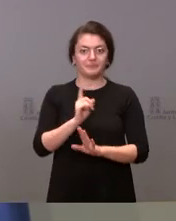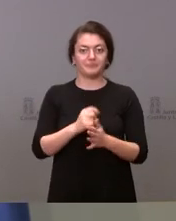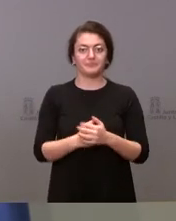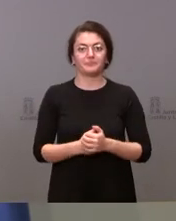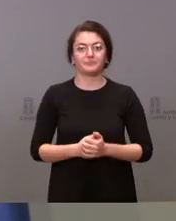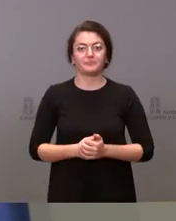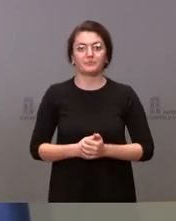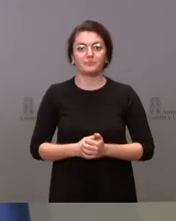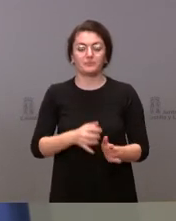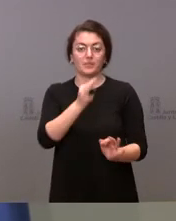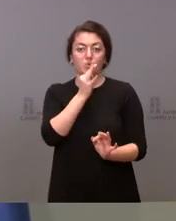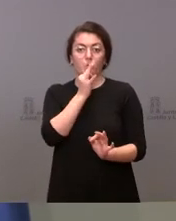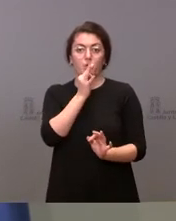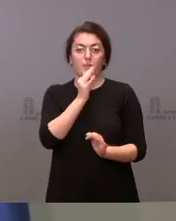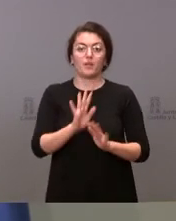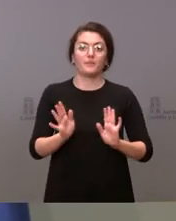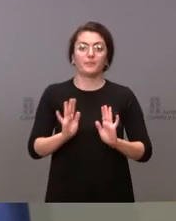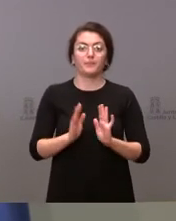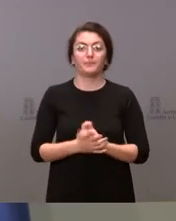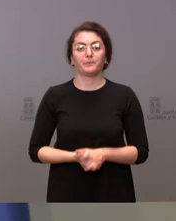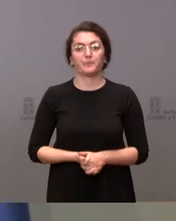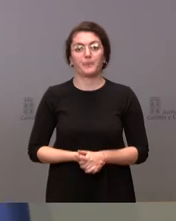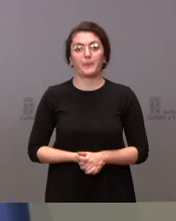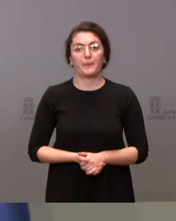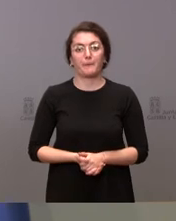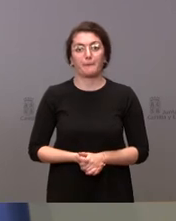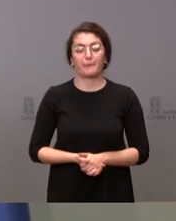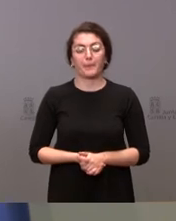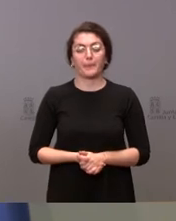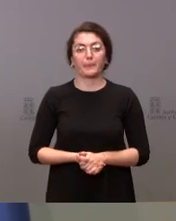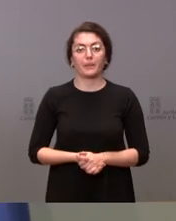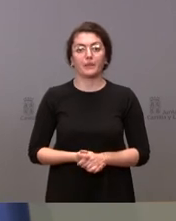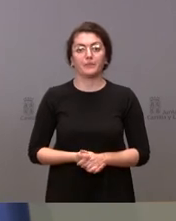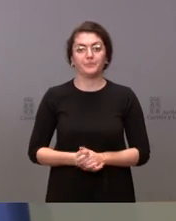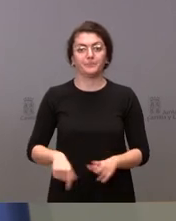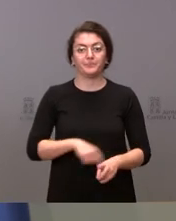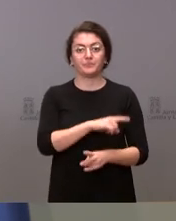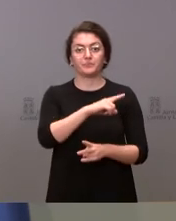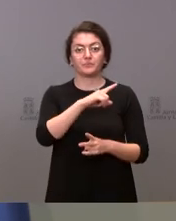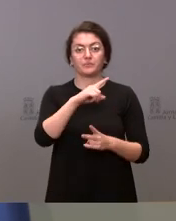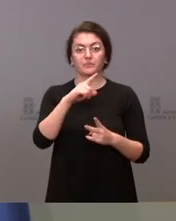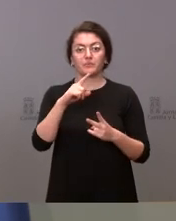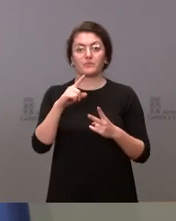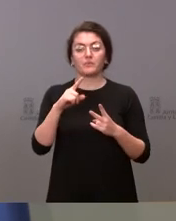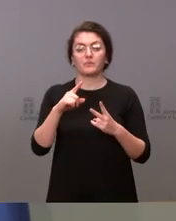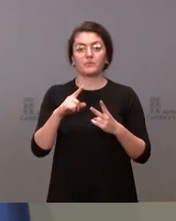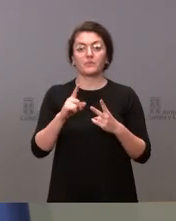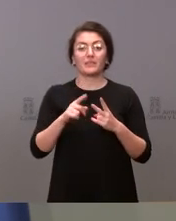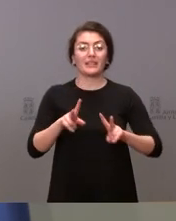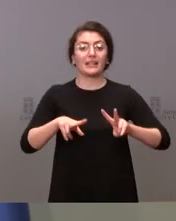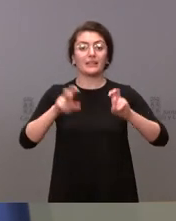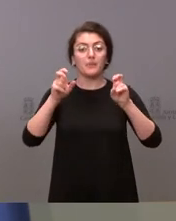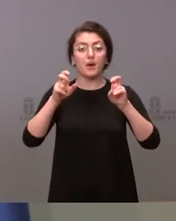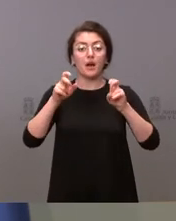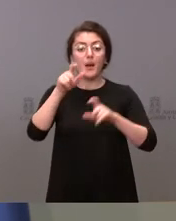No deberíamos de funcionar así. Con respecto al análisis de la población